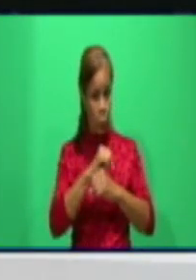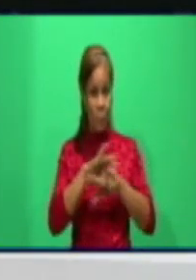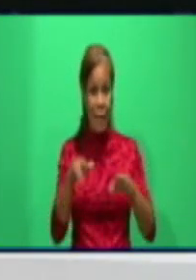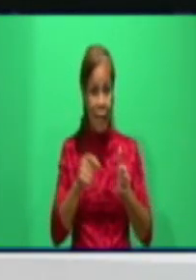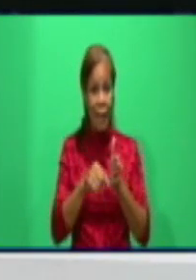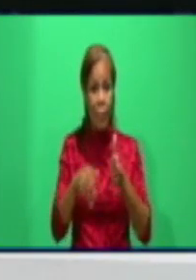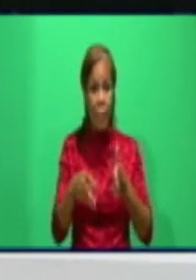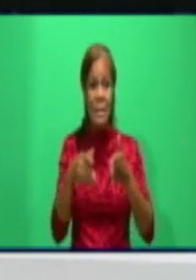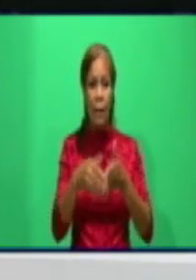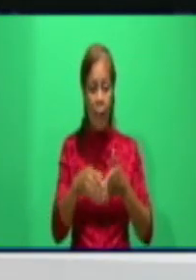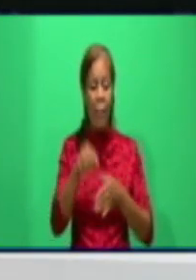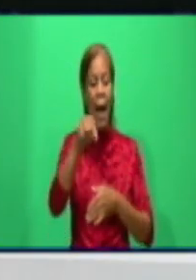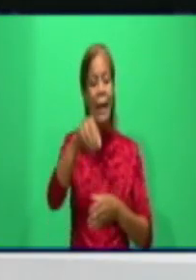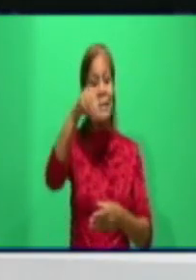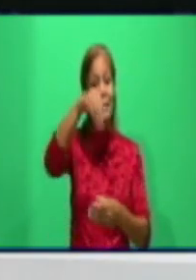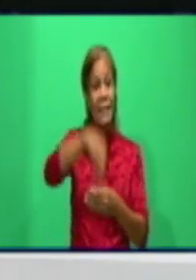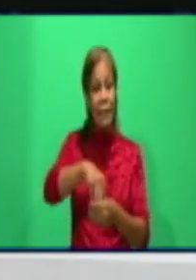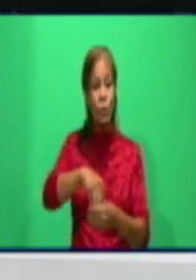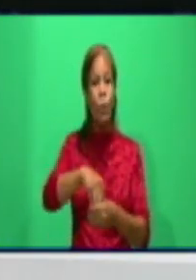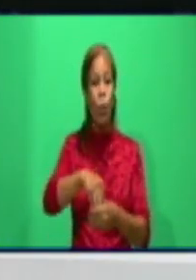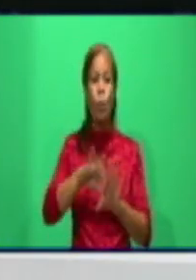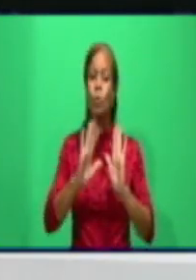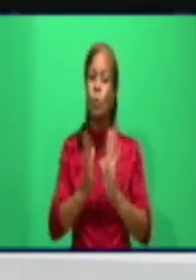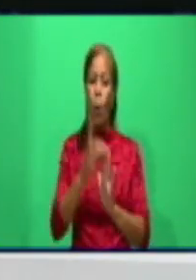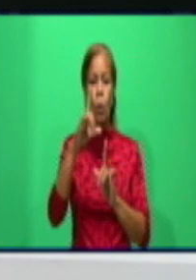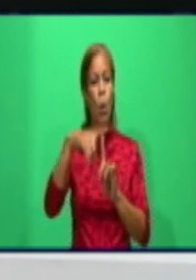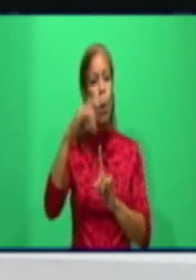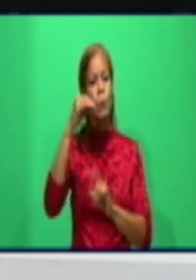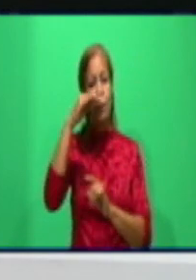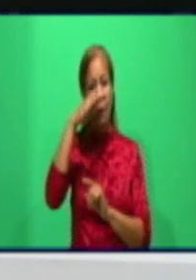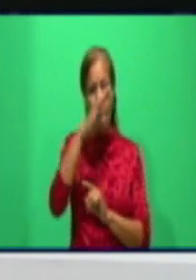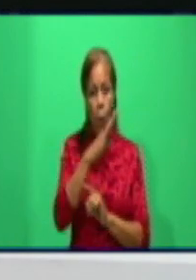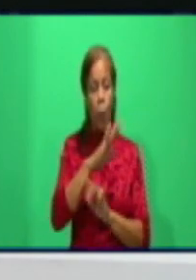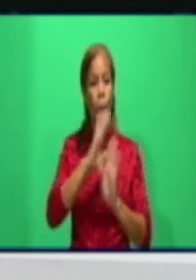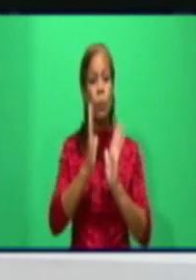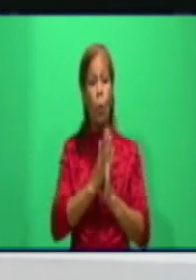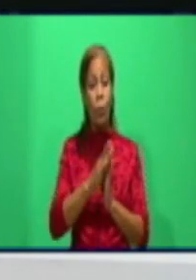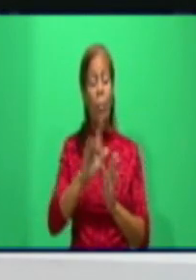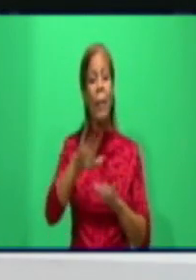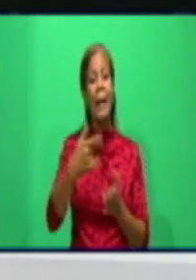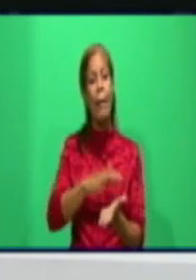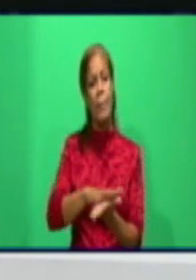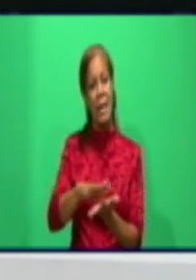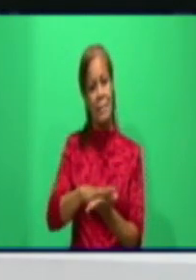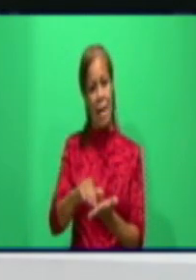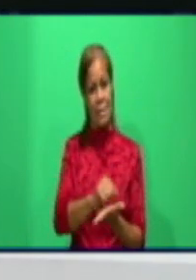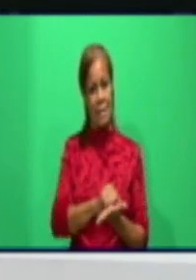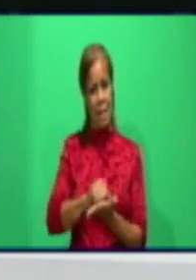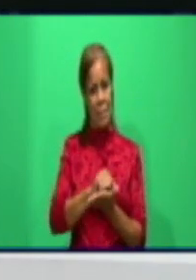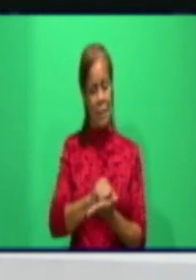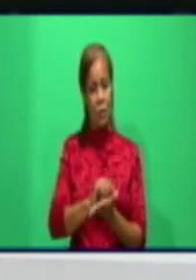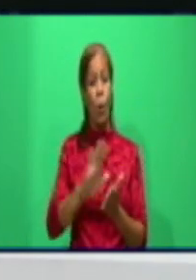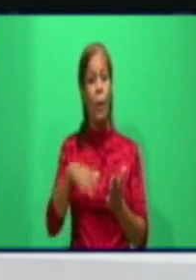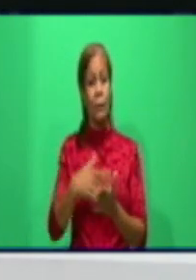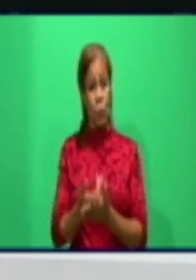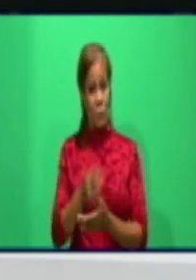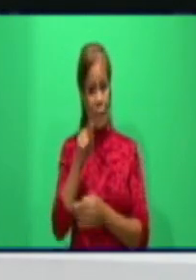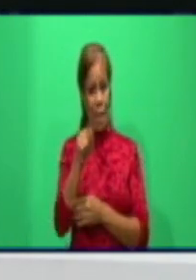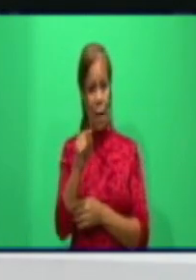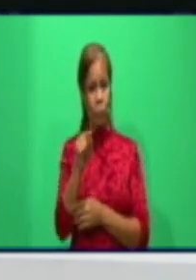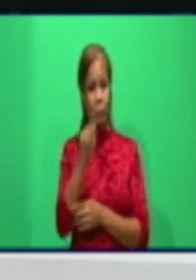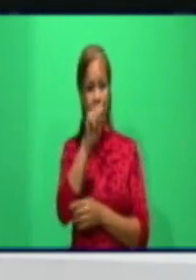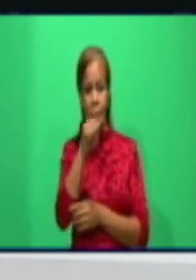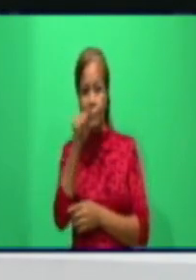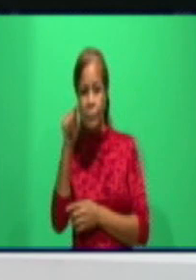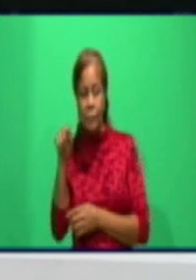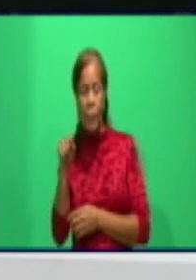los licenciados, los tecnólogos y los médicos dispuestos para prestar servicio. Bueno, en la próxima diapositiva nosotros